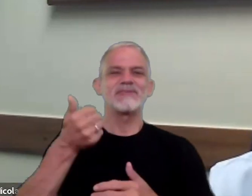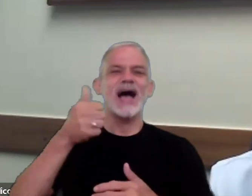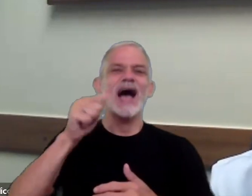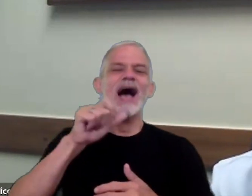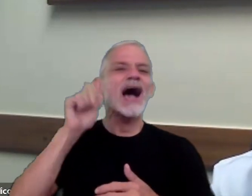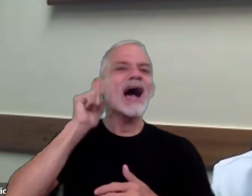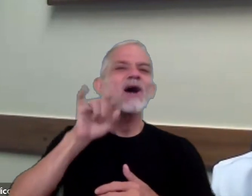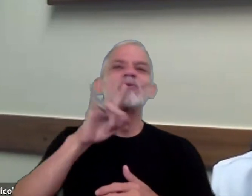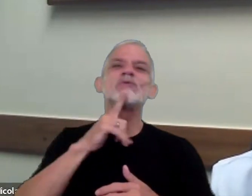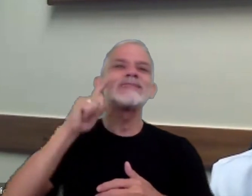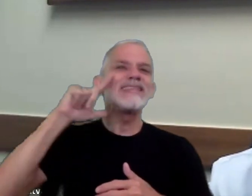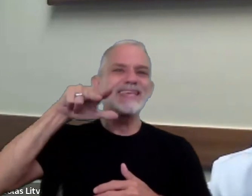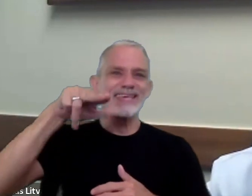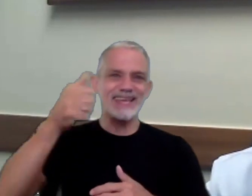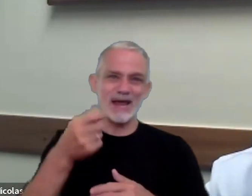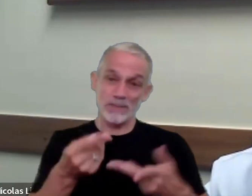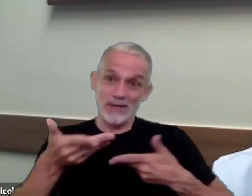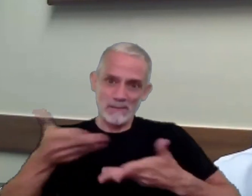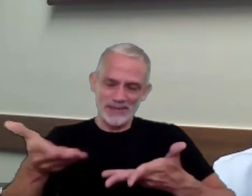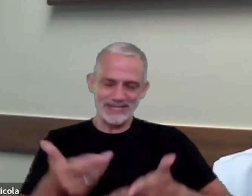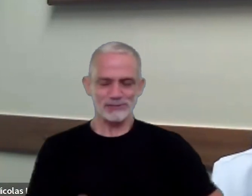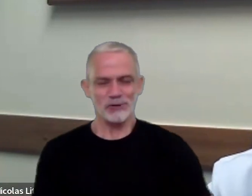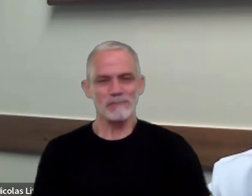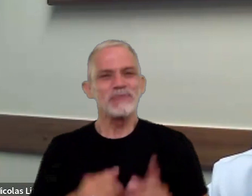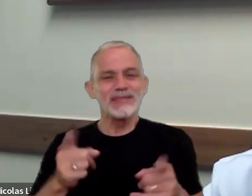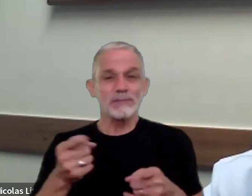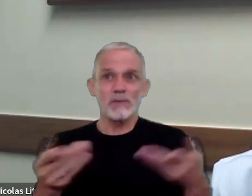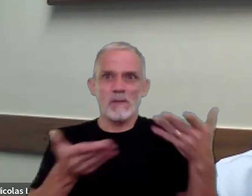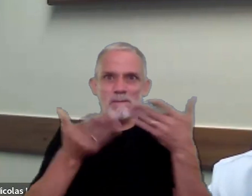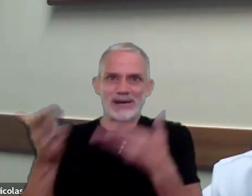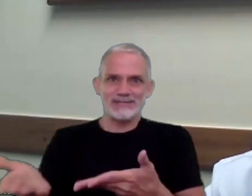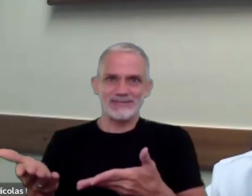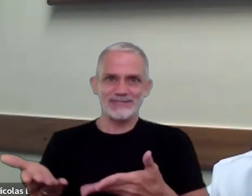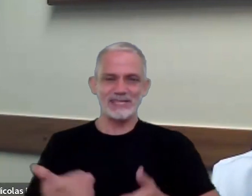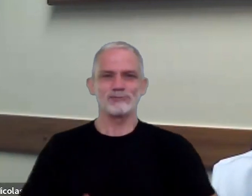Agustina por la invitación y por la presentación